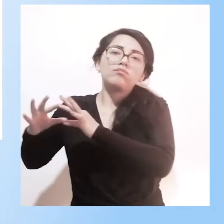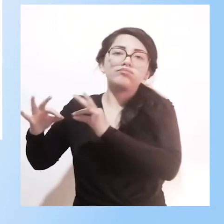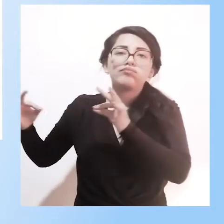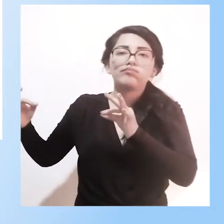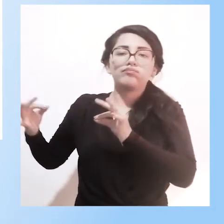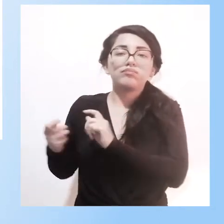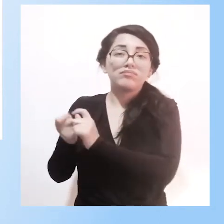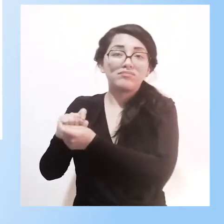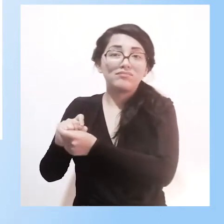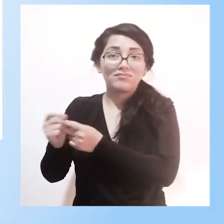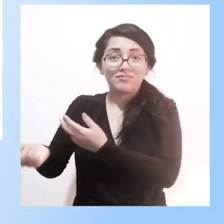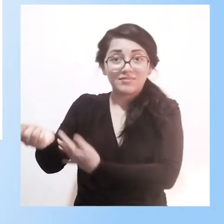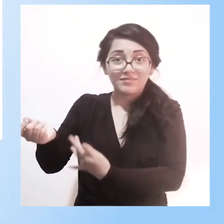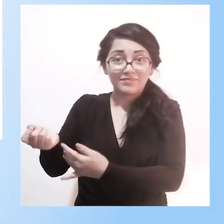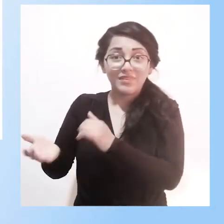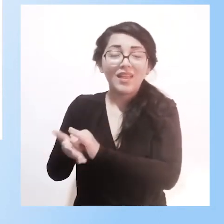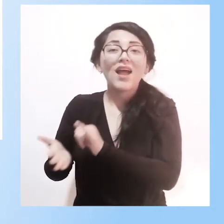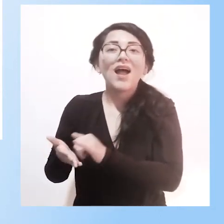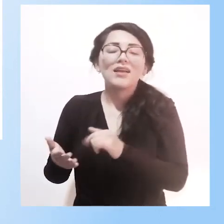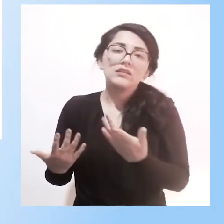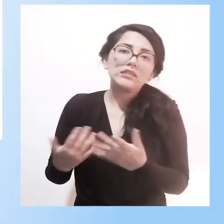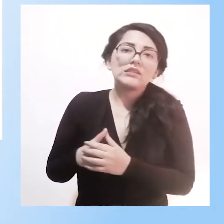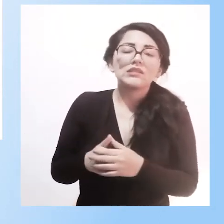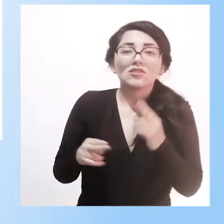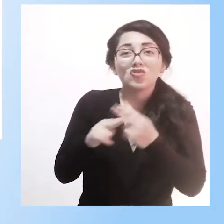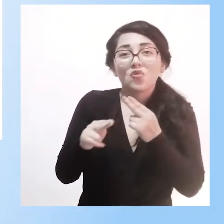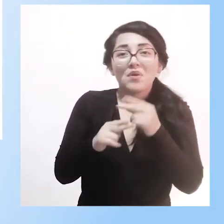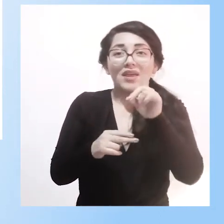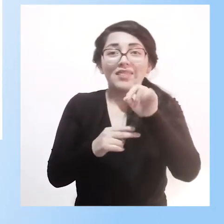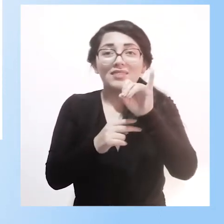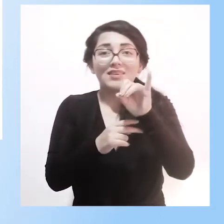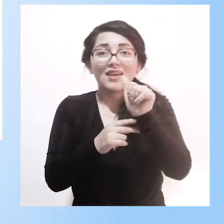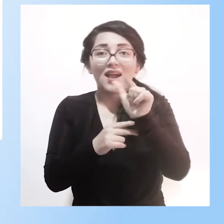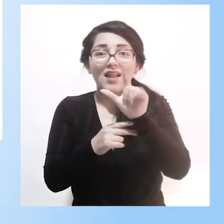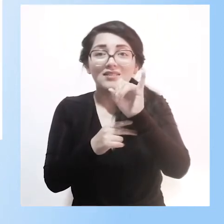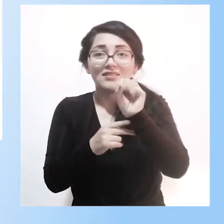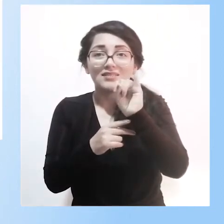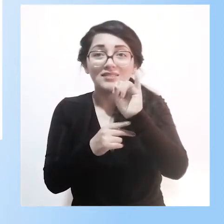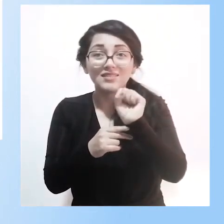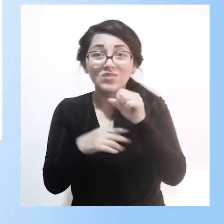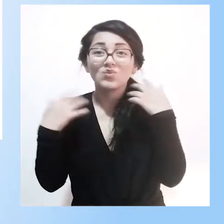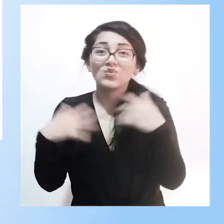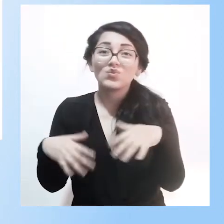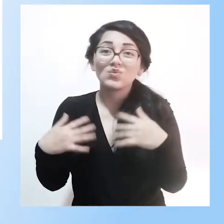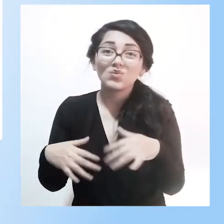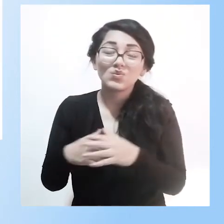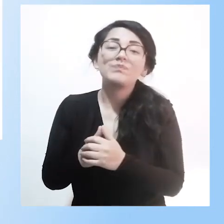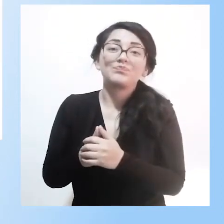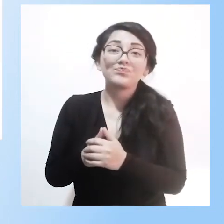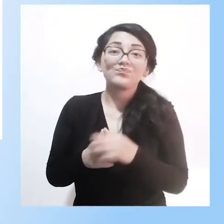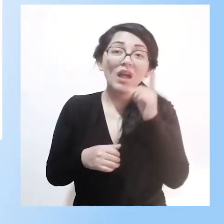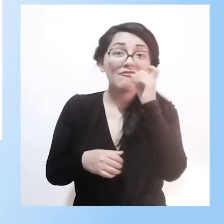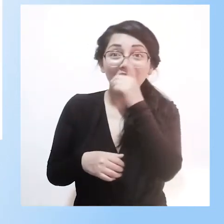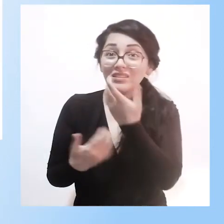atender ahí en la sala de diálisis, que generalmente son salas muy modernas, porque una diálisis es una